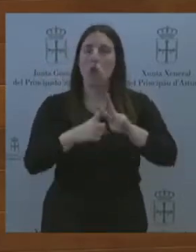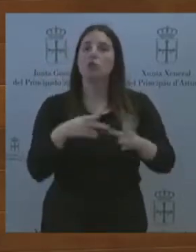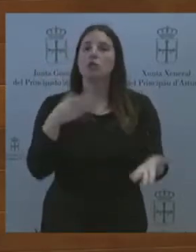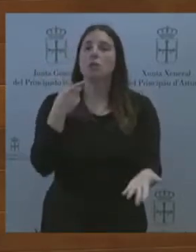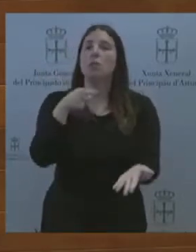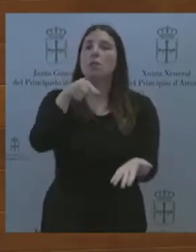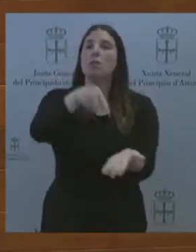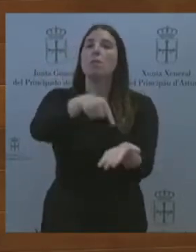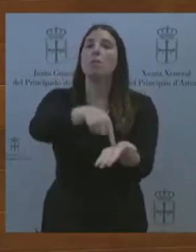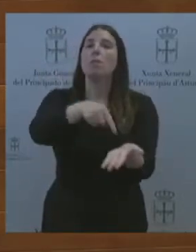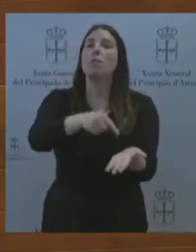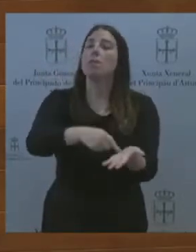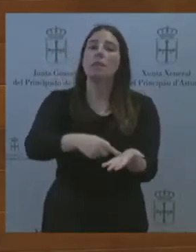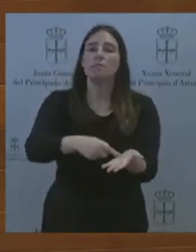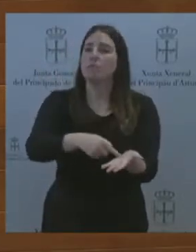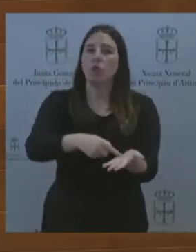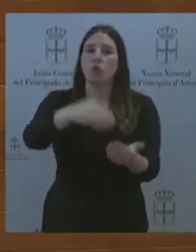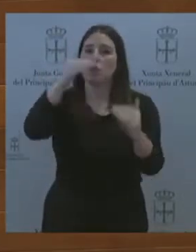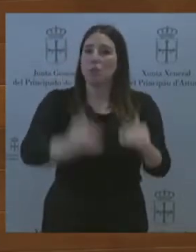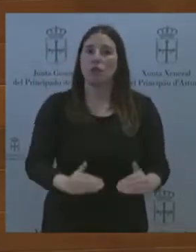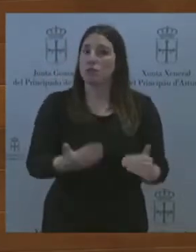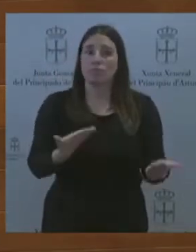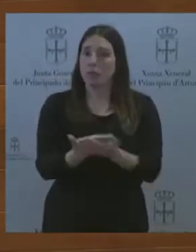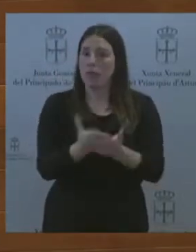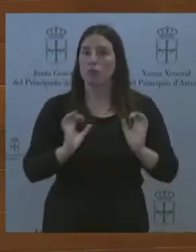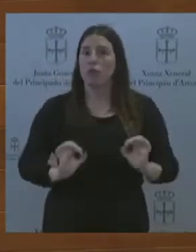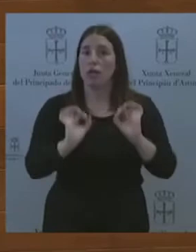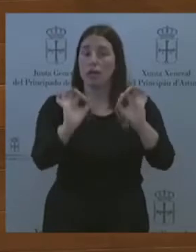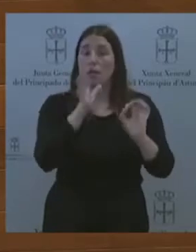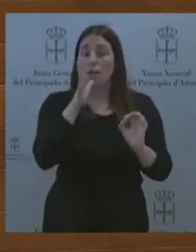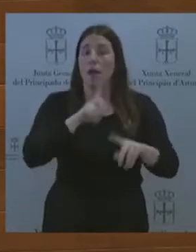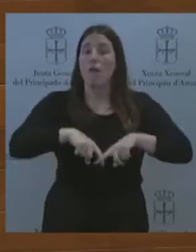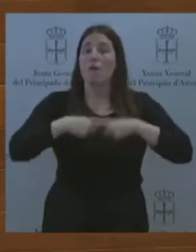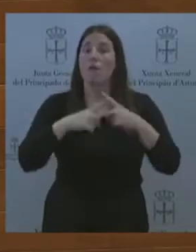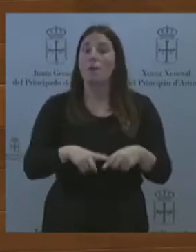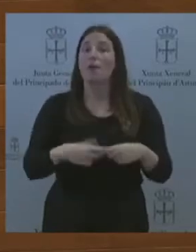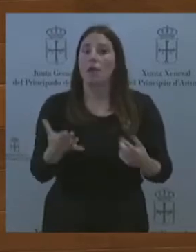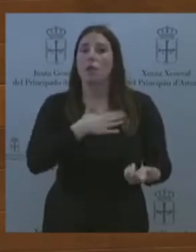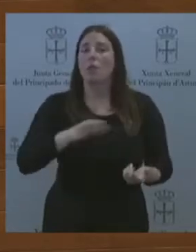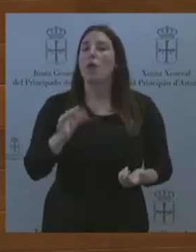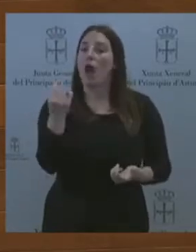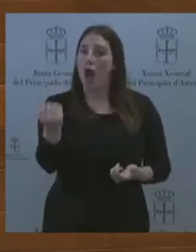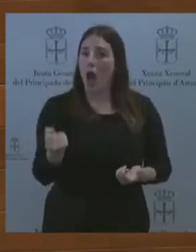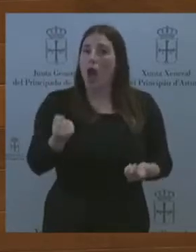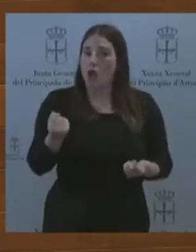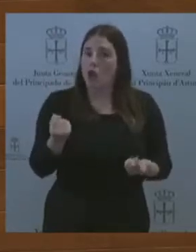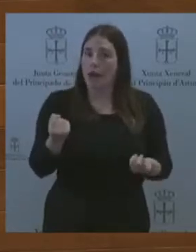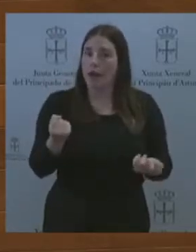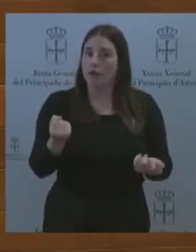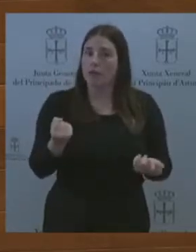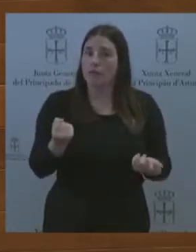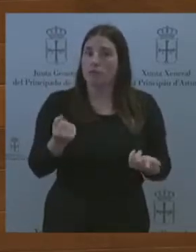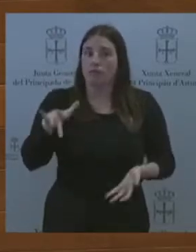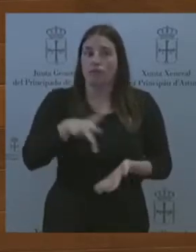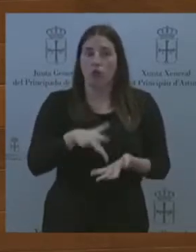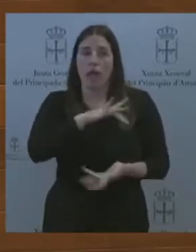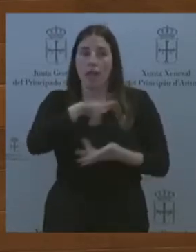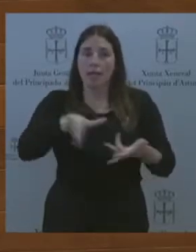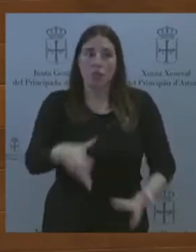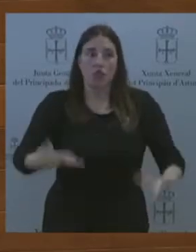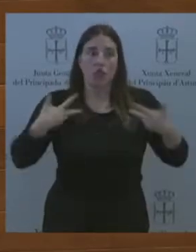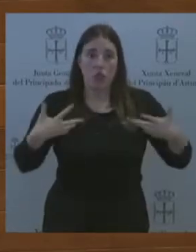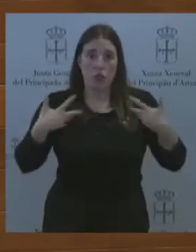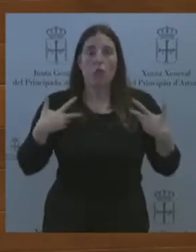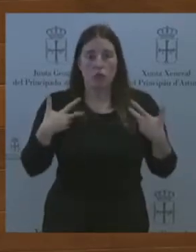bases para garantizar a las familias que puedan ahorrar algo ante la crisis que estamos padeciendo y reducir los costes que asumen las empresas para